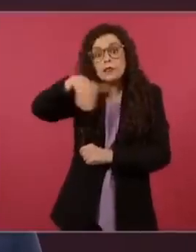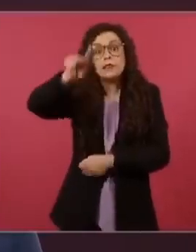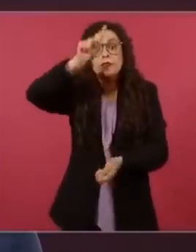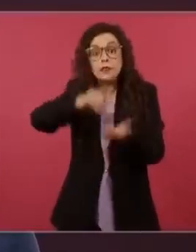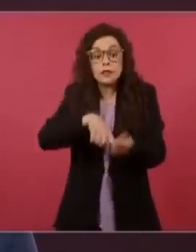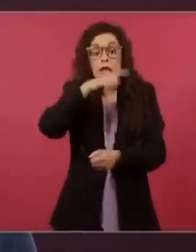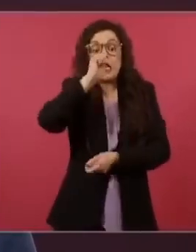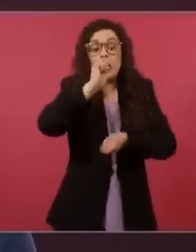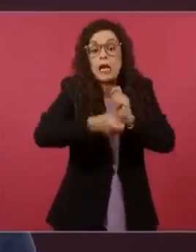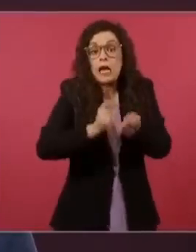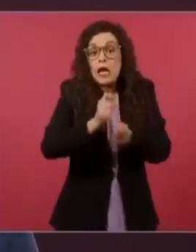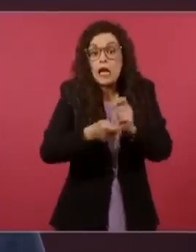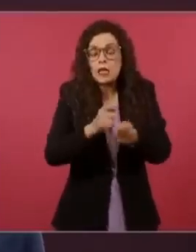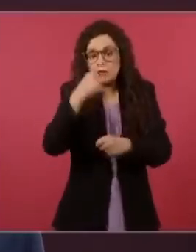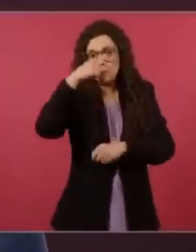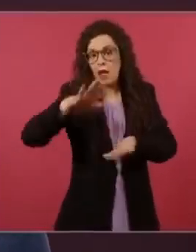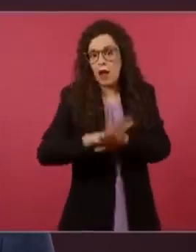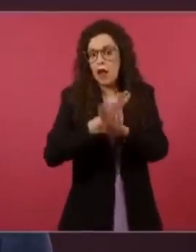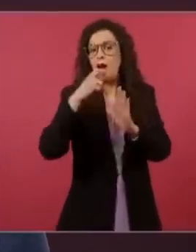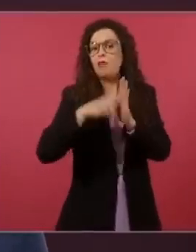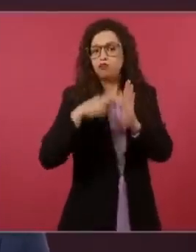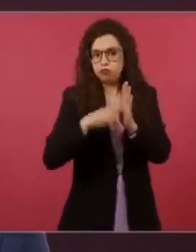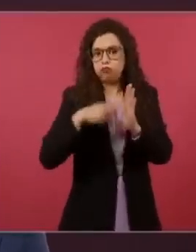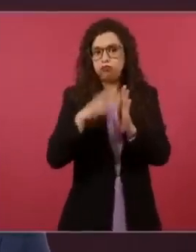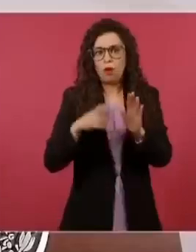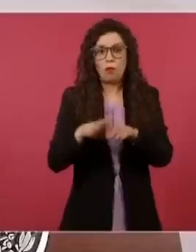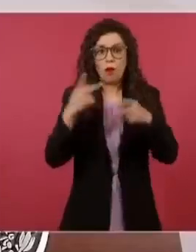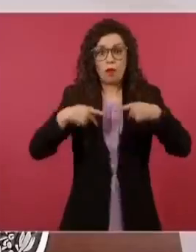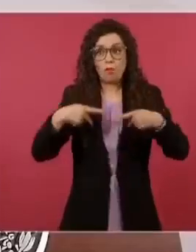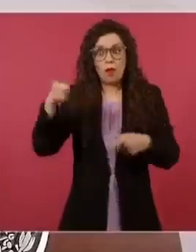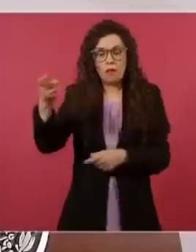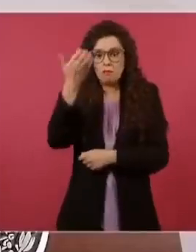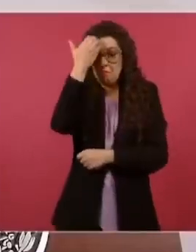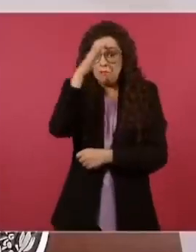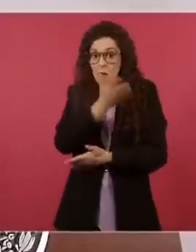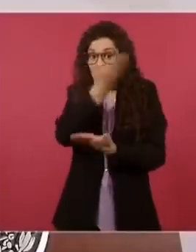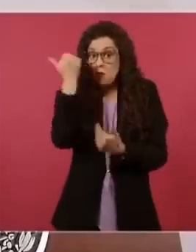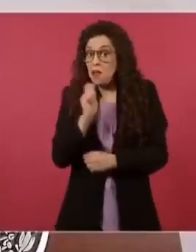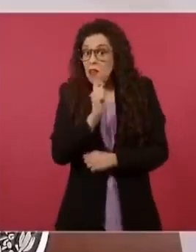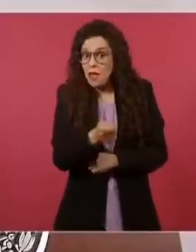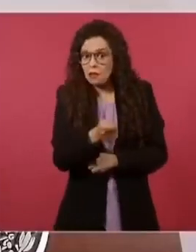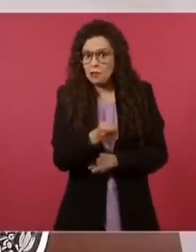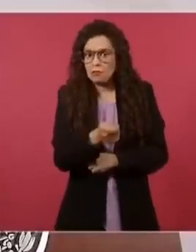completa y que se discuta sobre el tema. Siempre ayuda esta